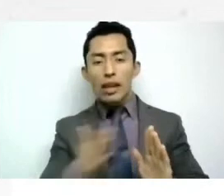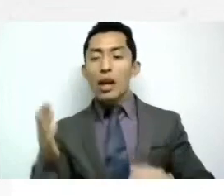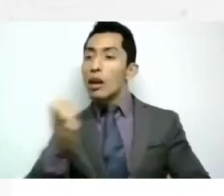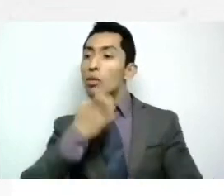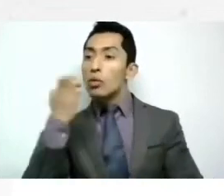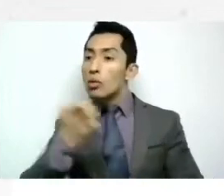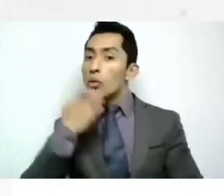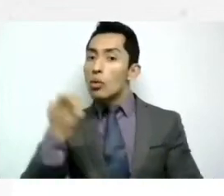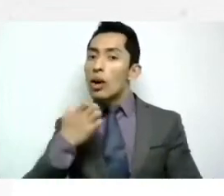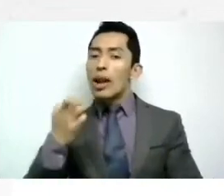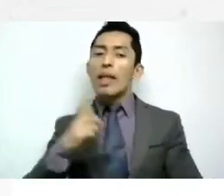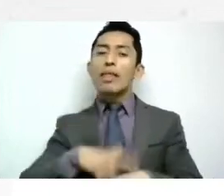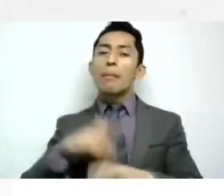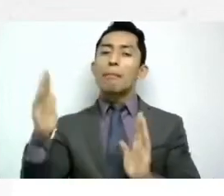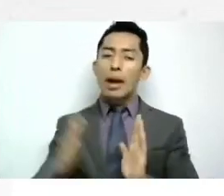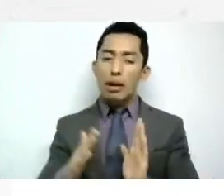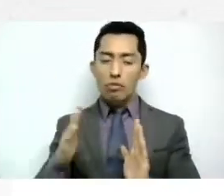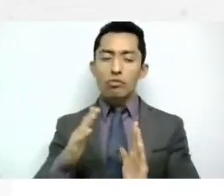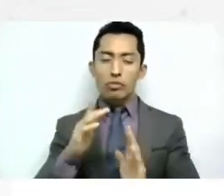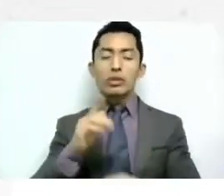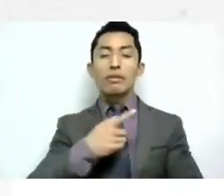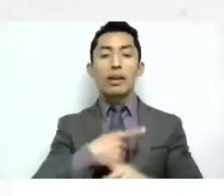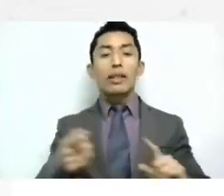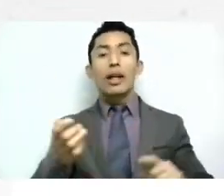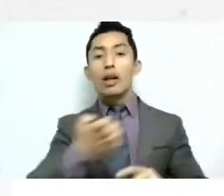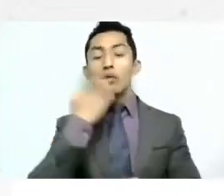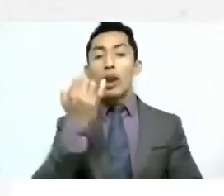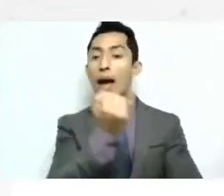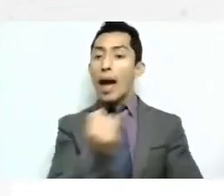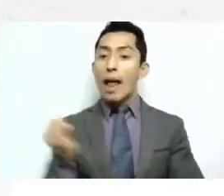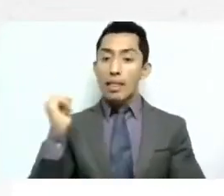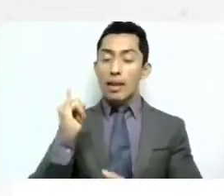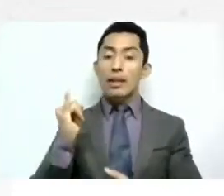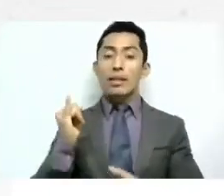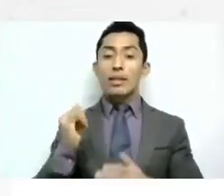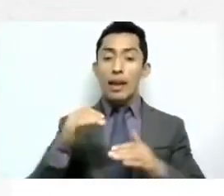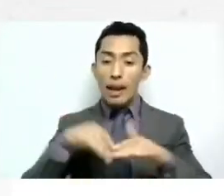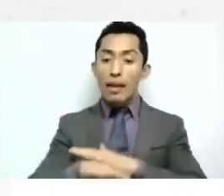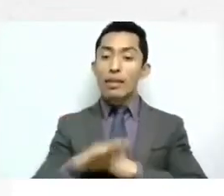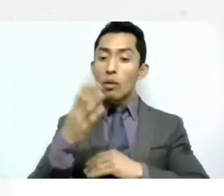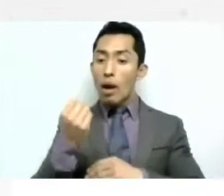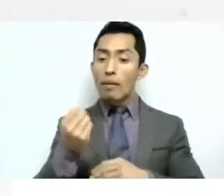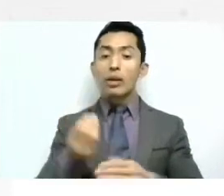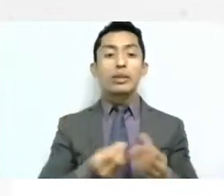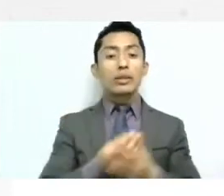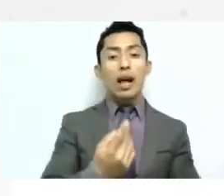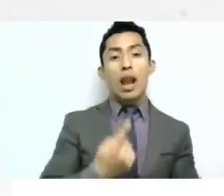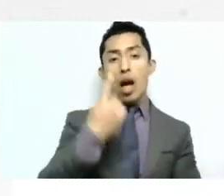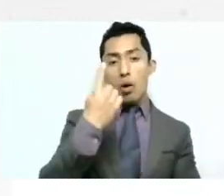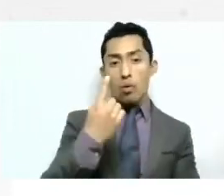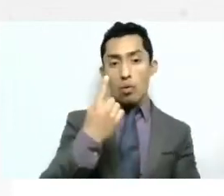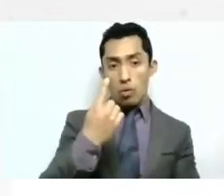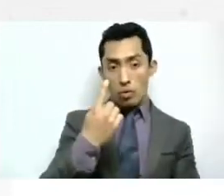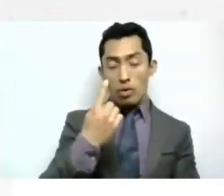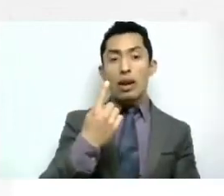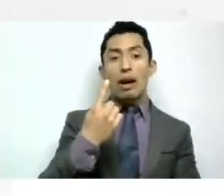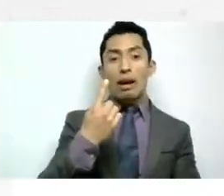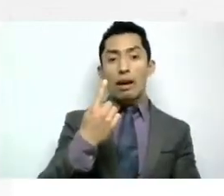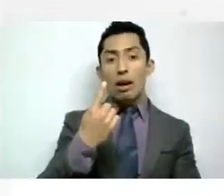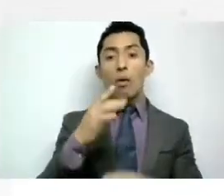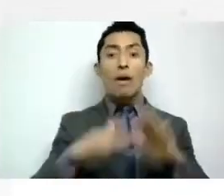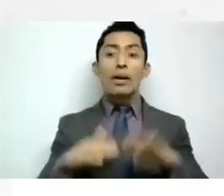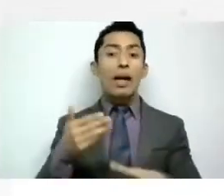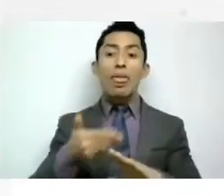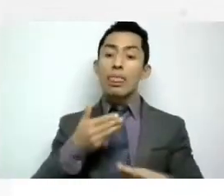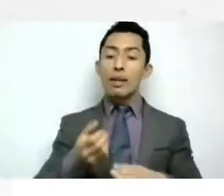específicamente preescolar que preescolar entran a las nueve y salen a la una si bien nos va si no a las doce